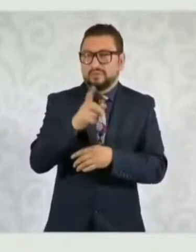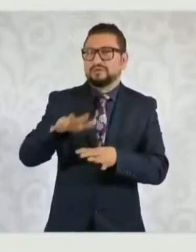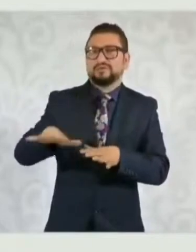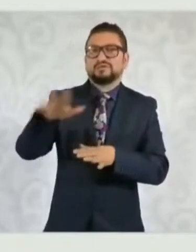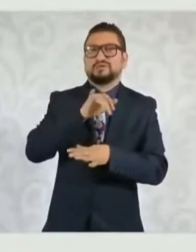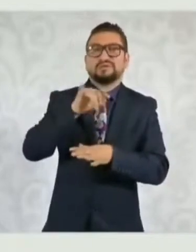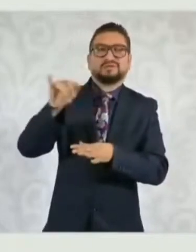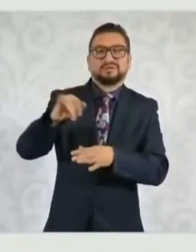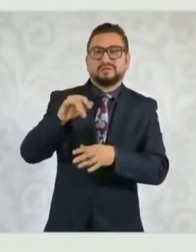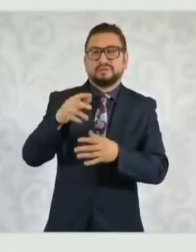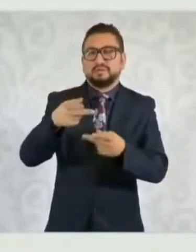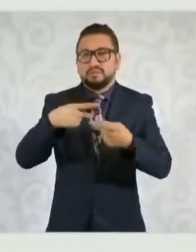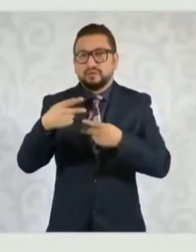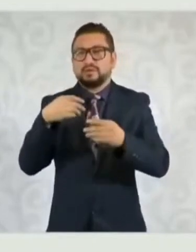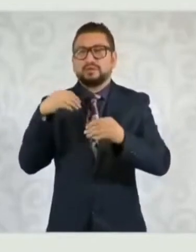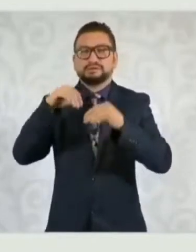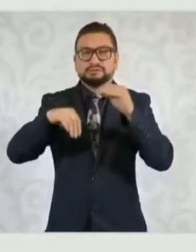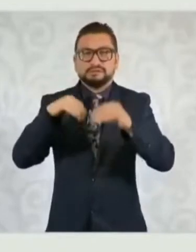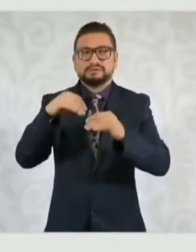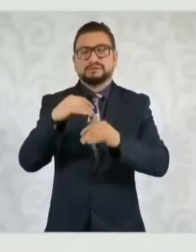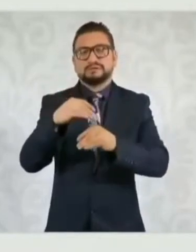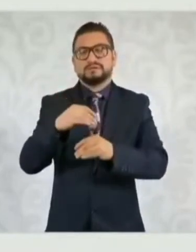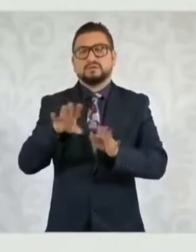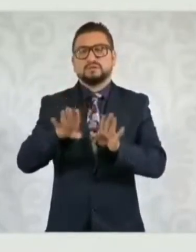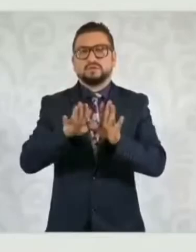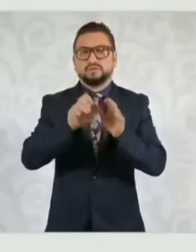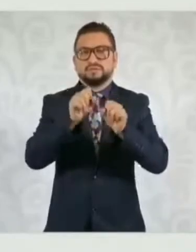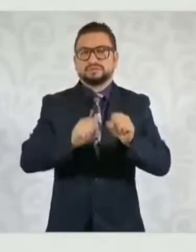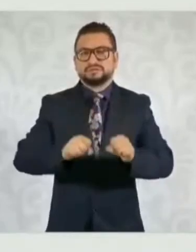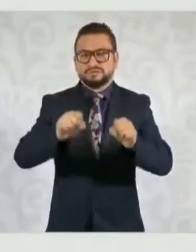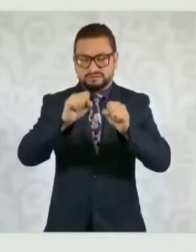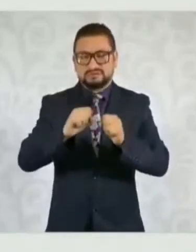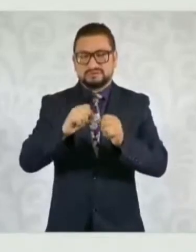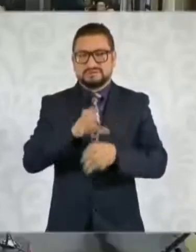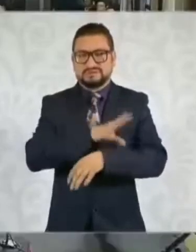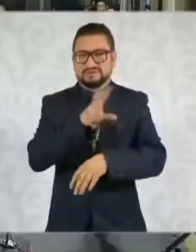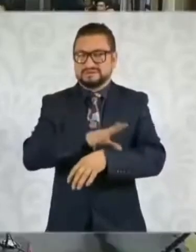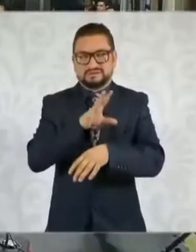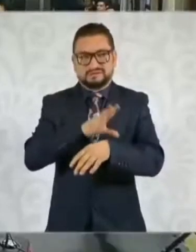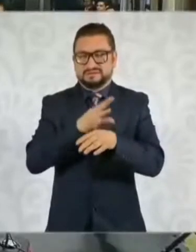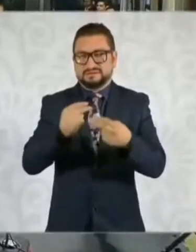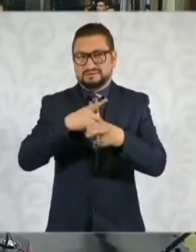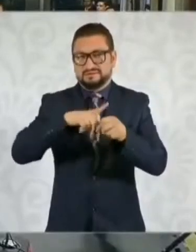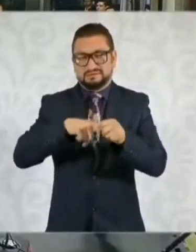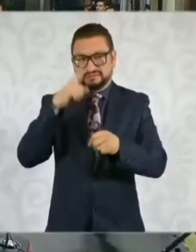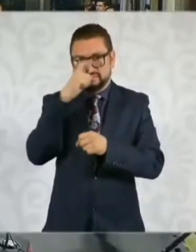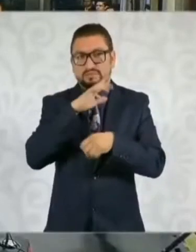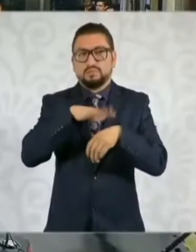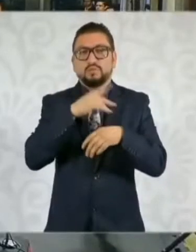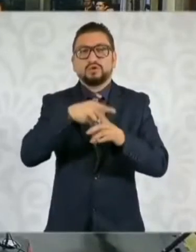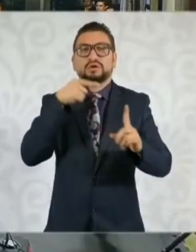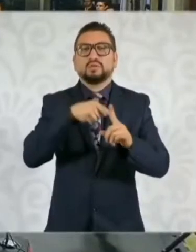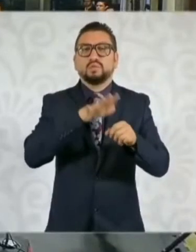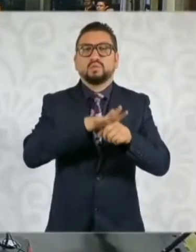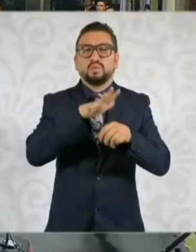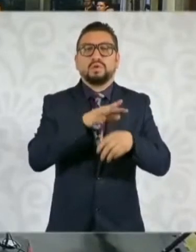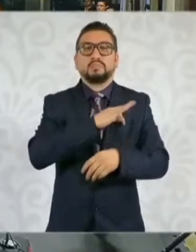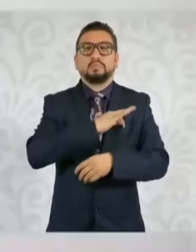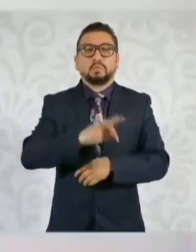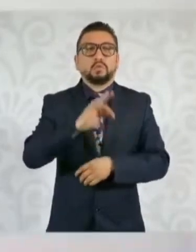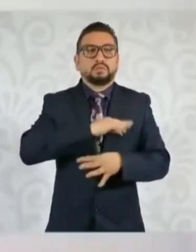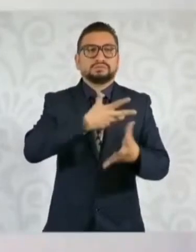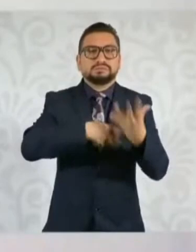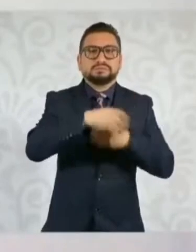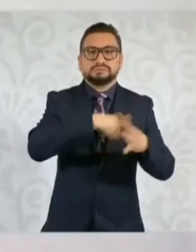la planeación y la confiabilidad del sistema eléctrico nacional, porque lo que rige en el mercado es el tema de la rentabilidad.